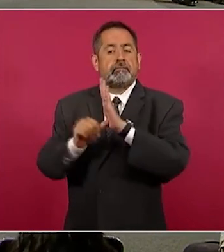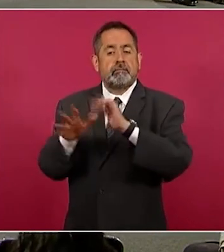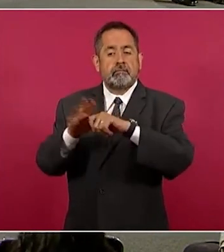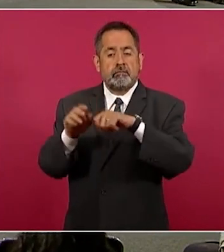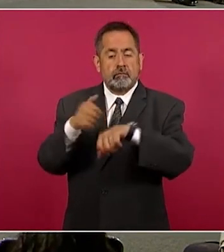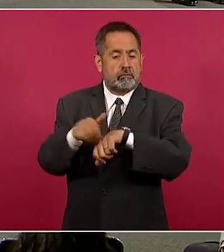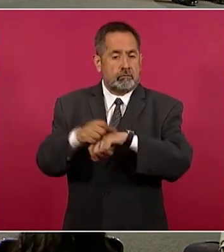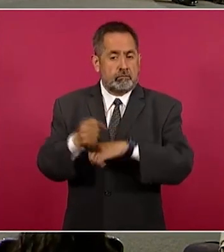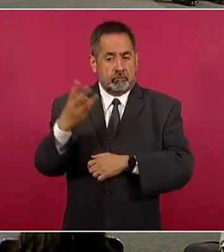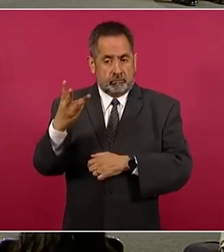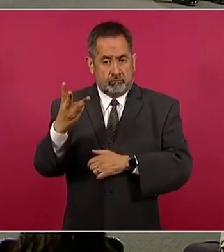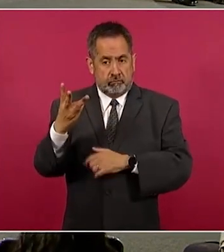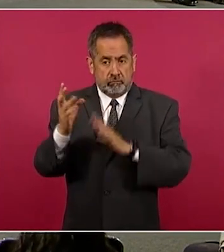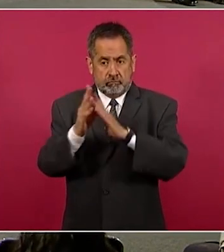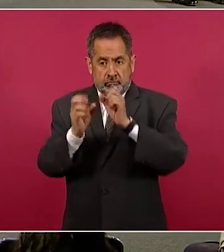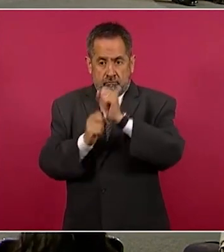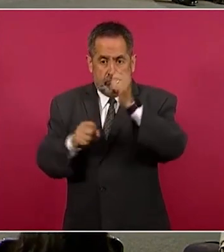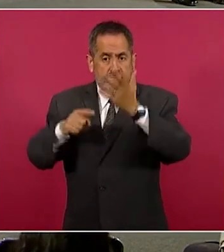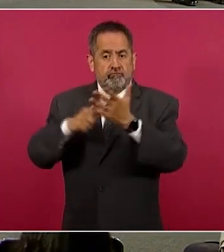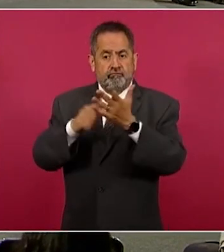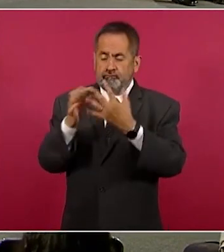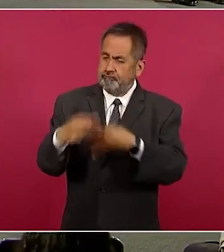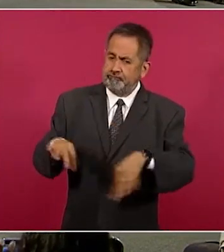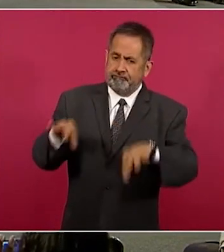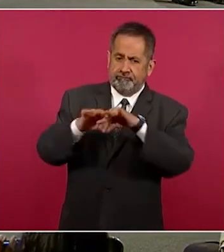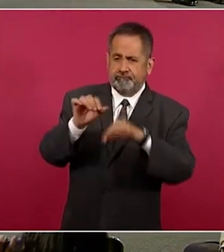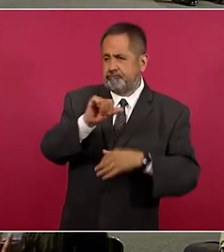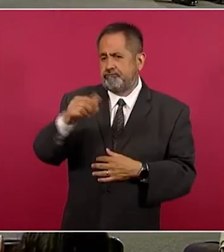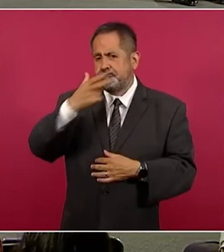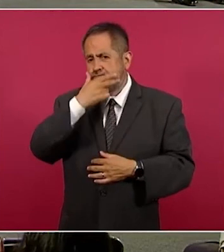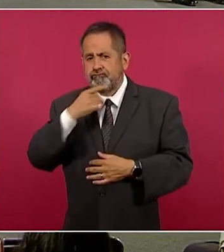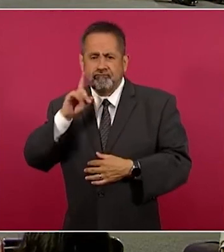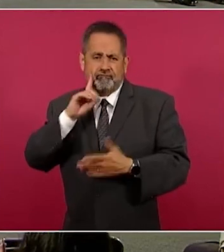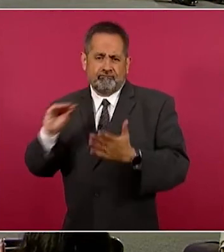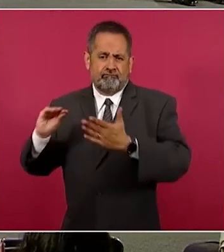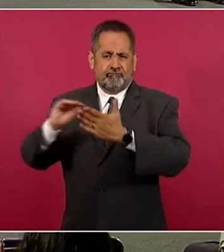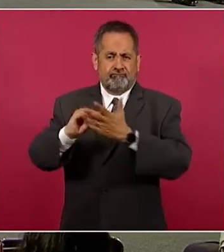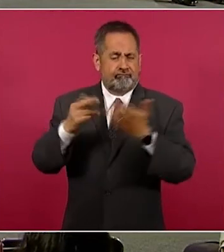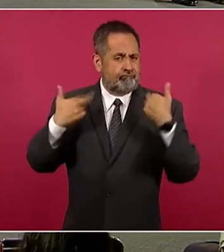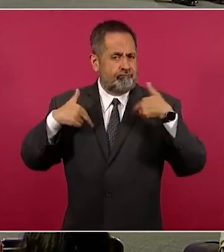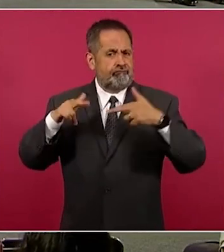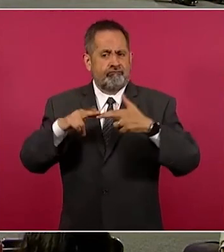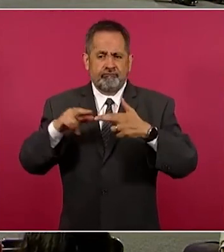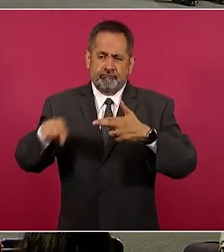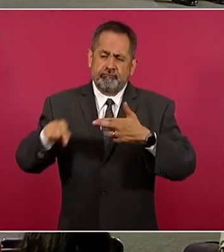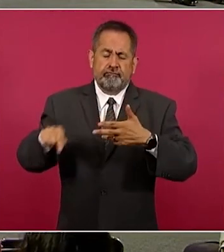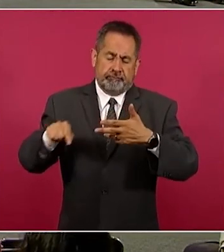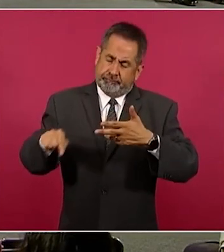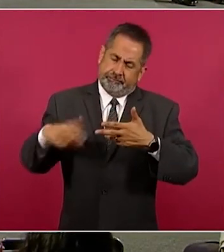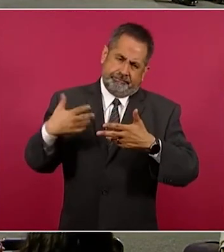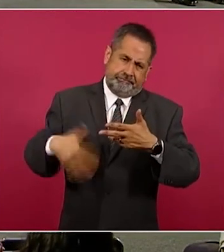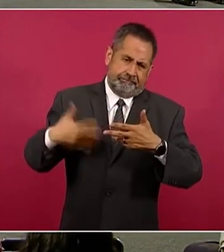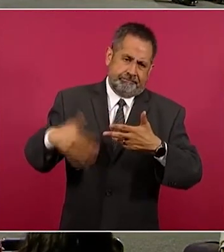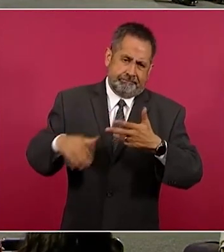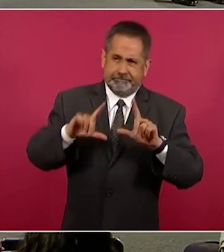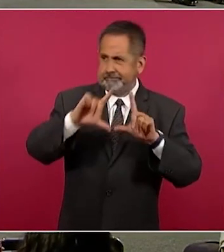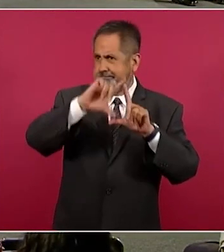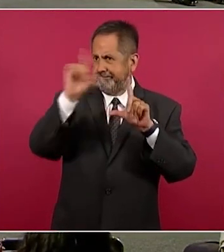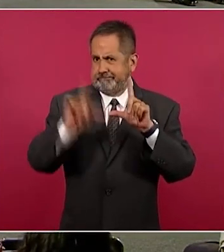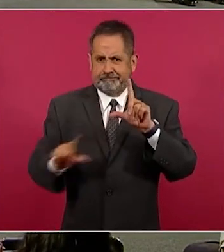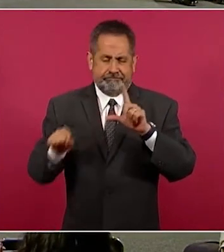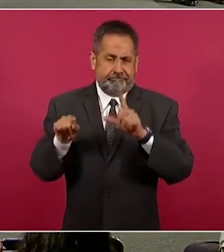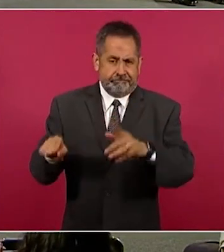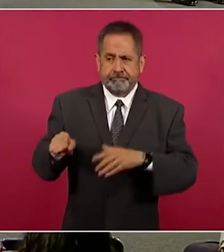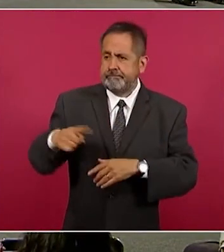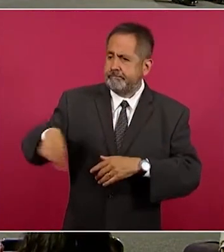digamoslo así, liberación de 3.600 millones de pesos que el estado de Durango puede